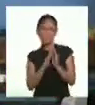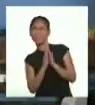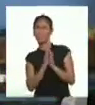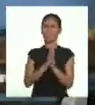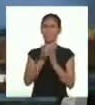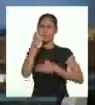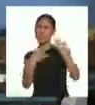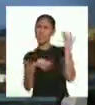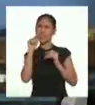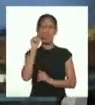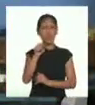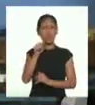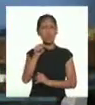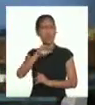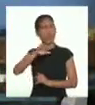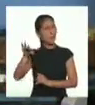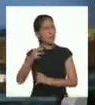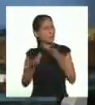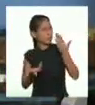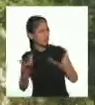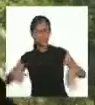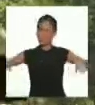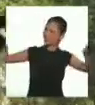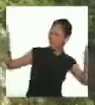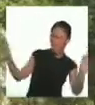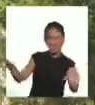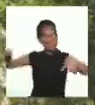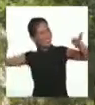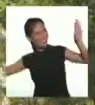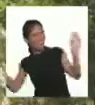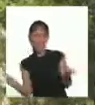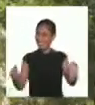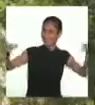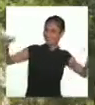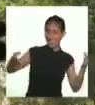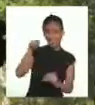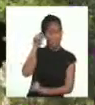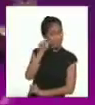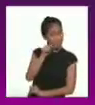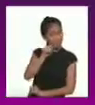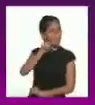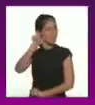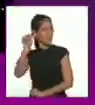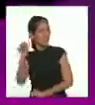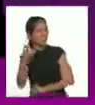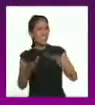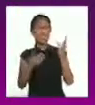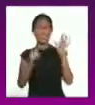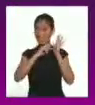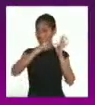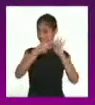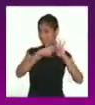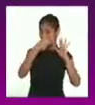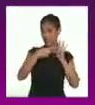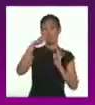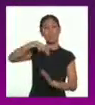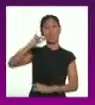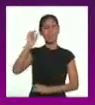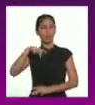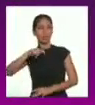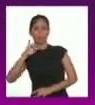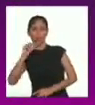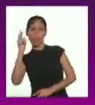¿Cuál es el punto y aparte? ¡Oh! El punto y aparte es el signo de